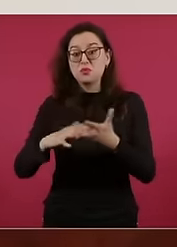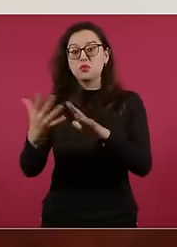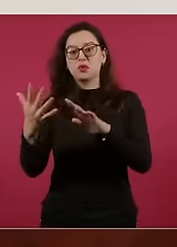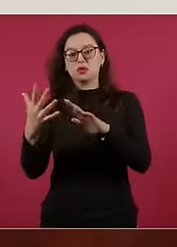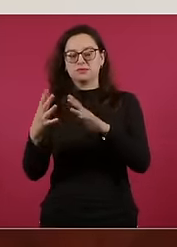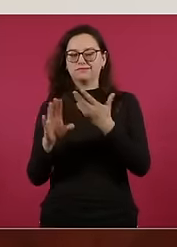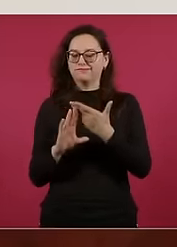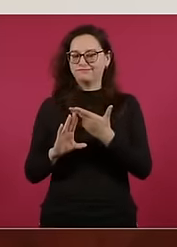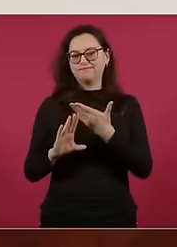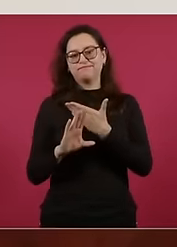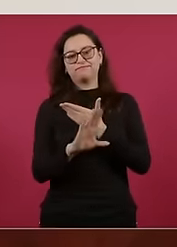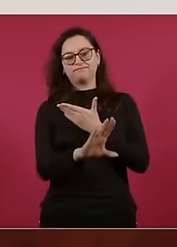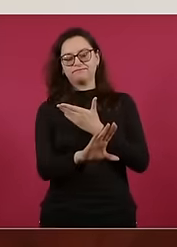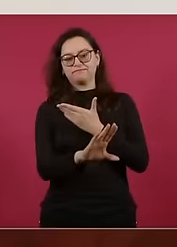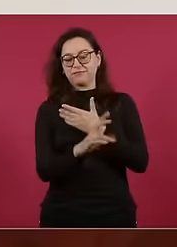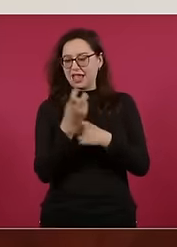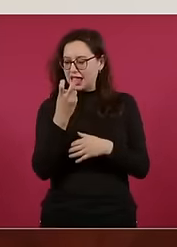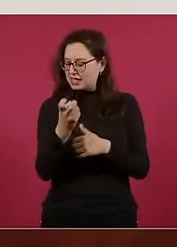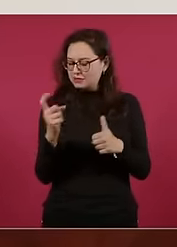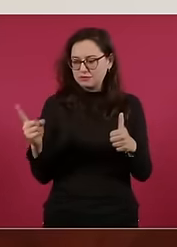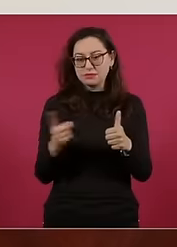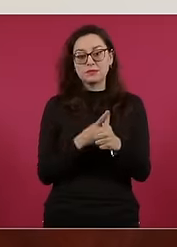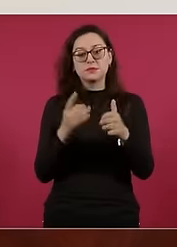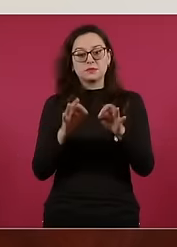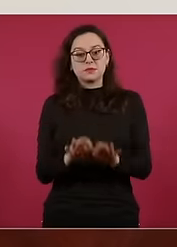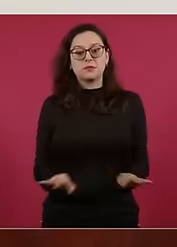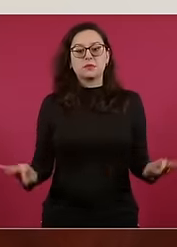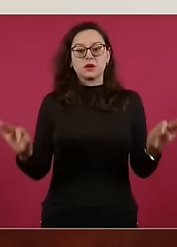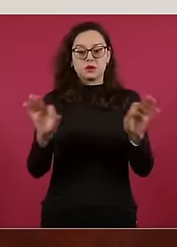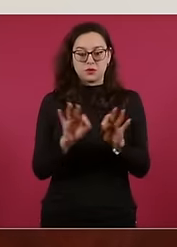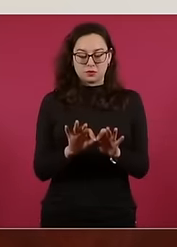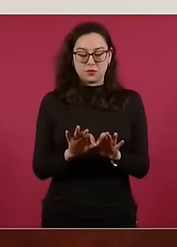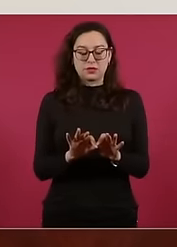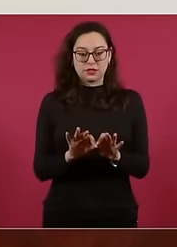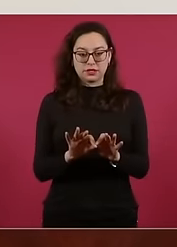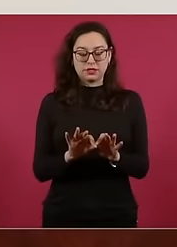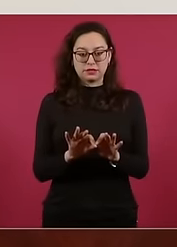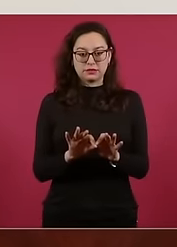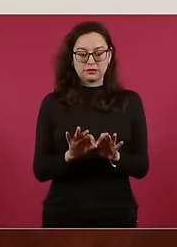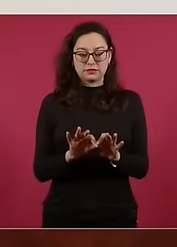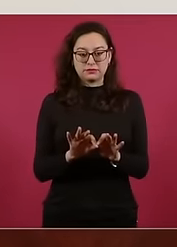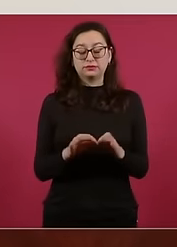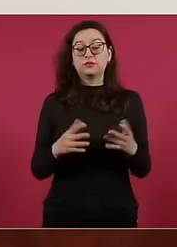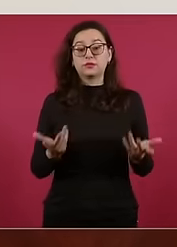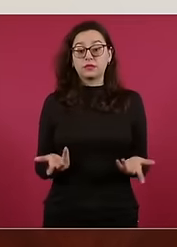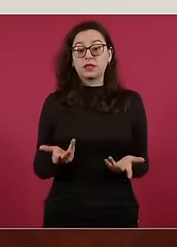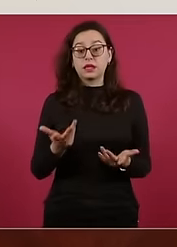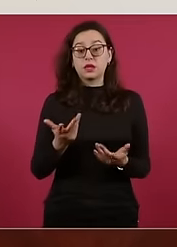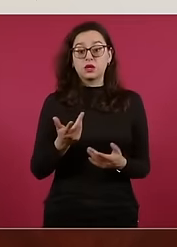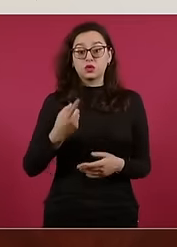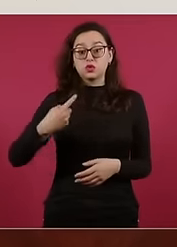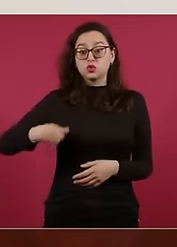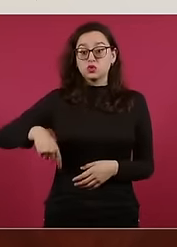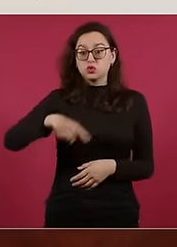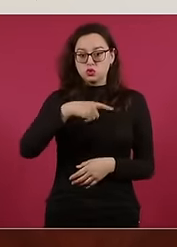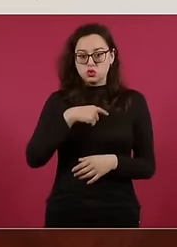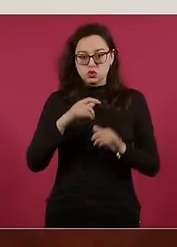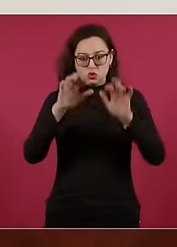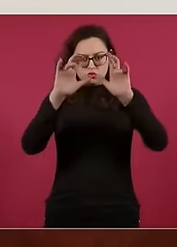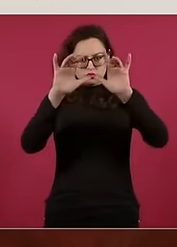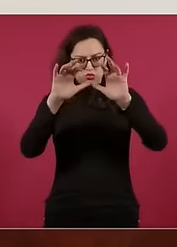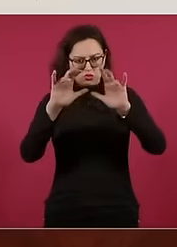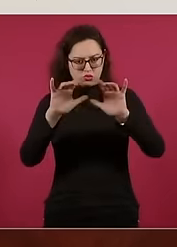la violencia. Por eso incluso en el comunicado se habla de